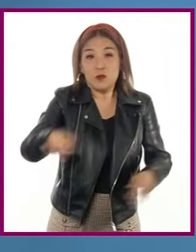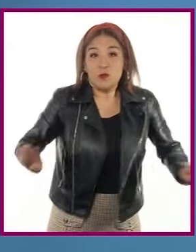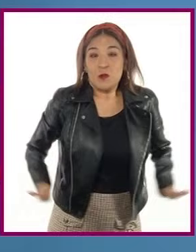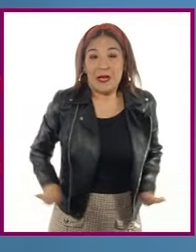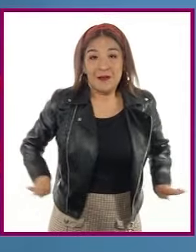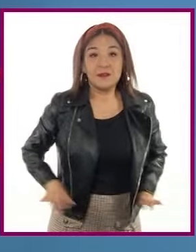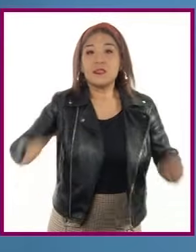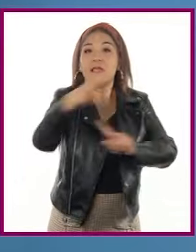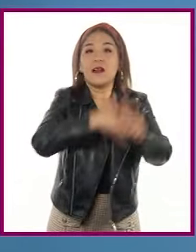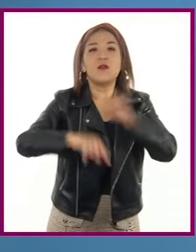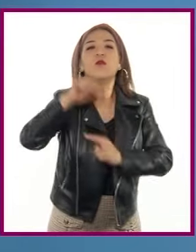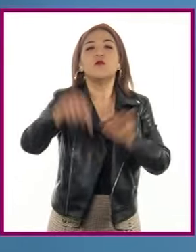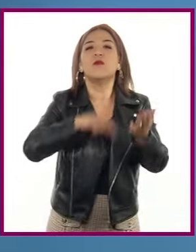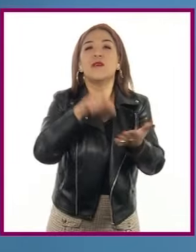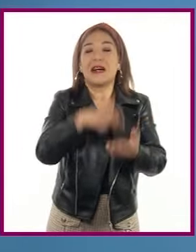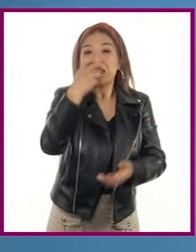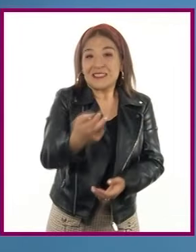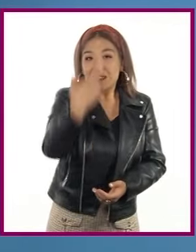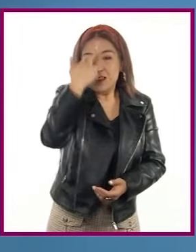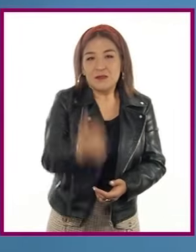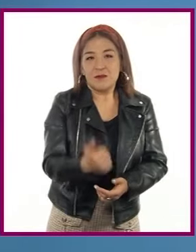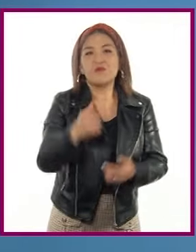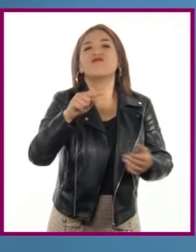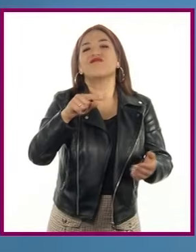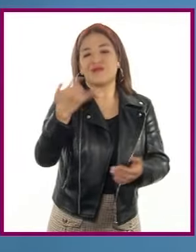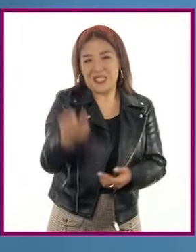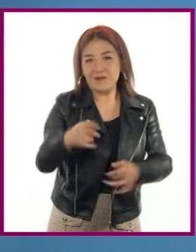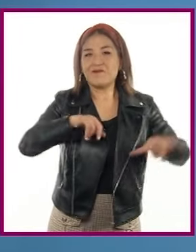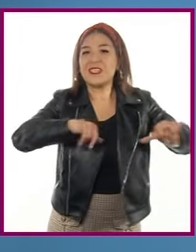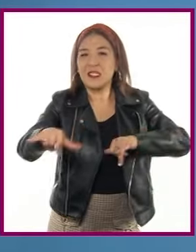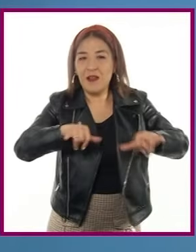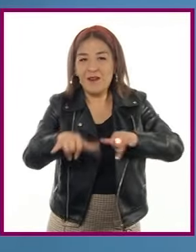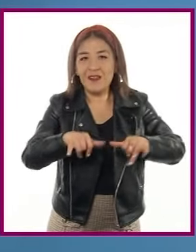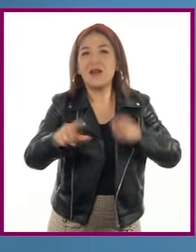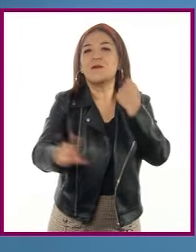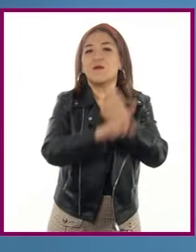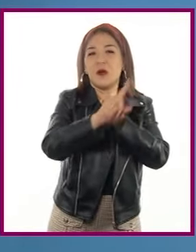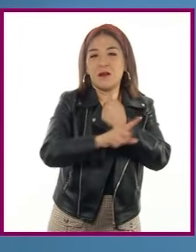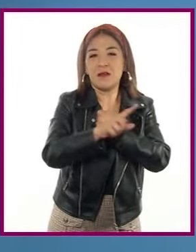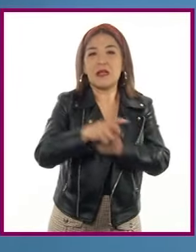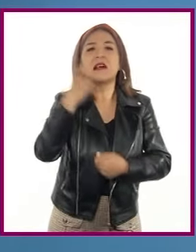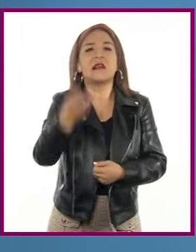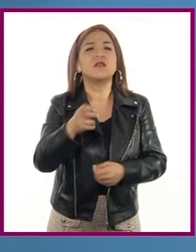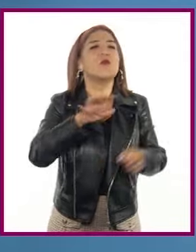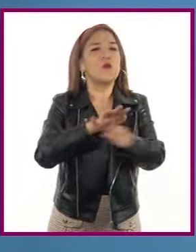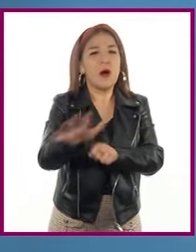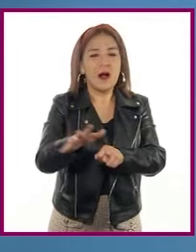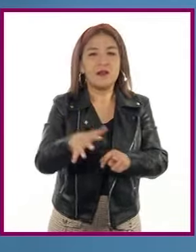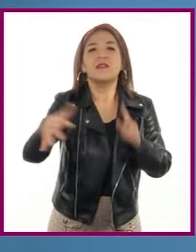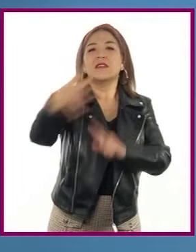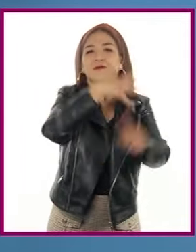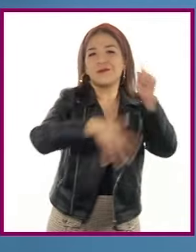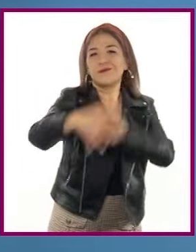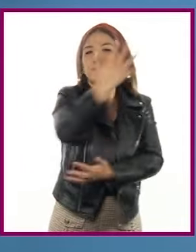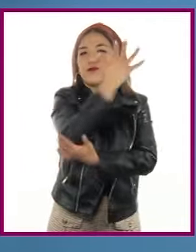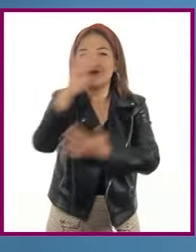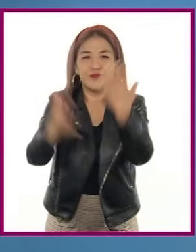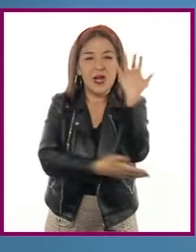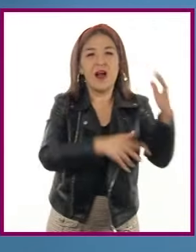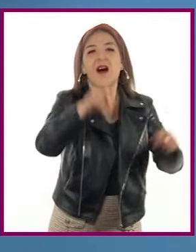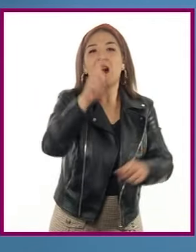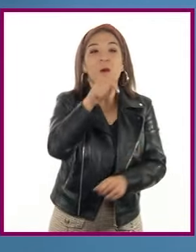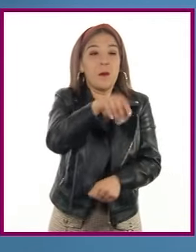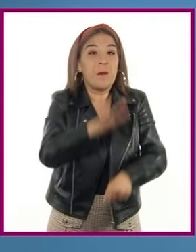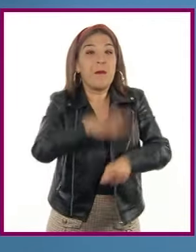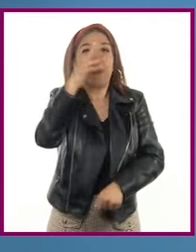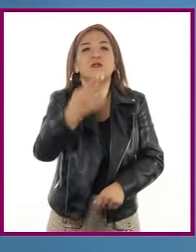población generan impacto en el espacio geográfico y estos pueden ser ambientales por la mayor utilización de los